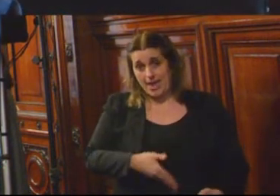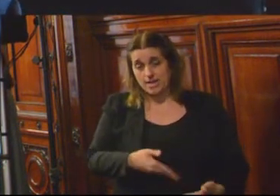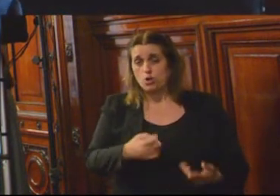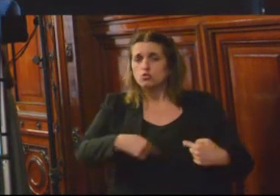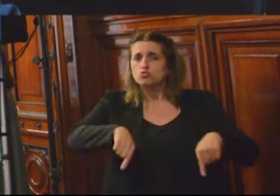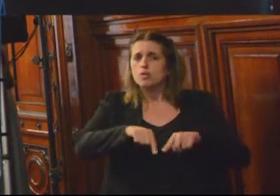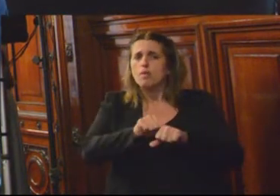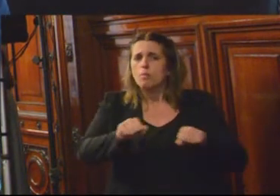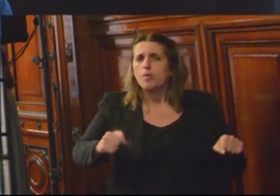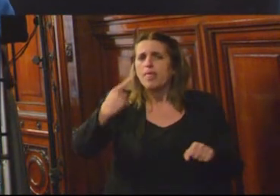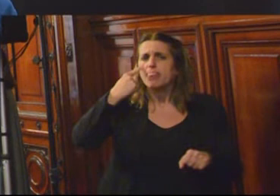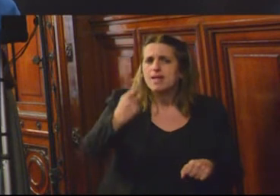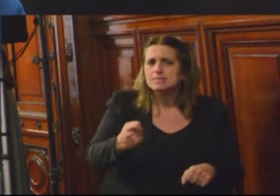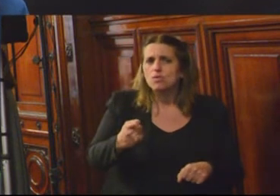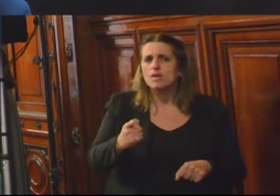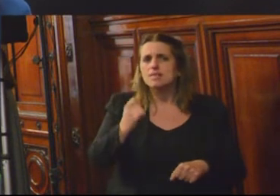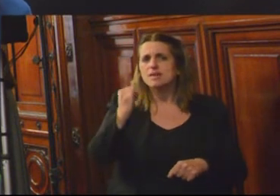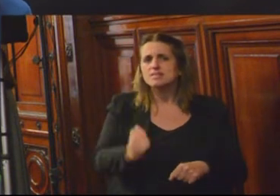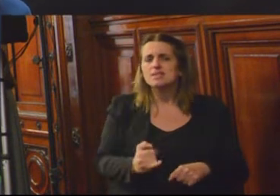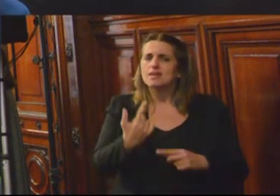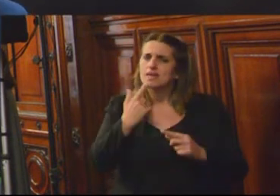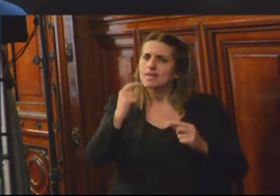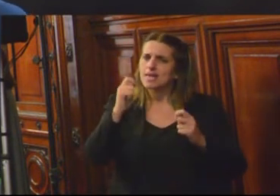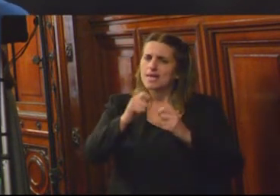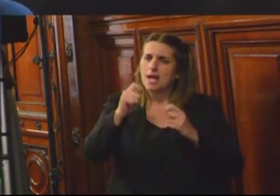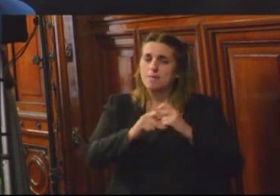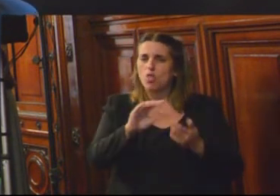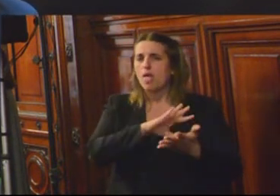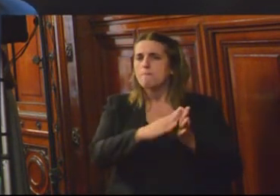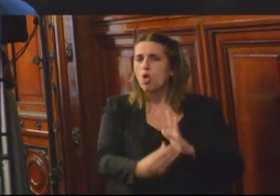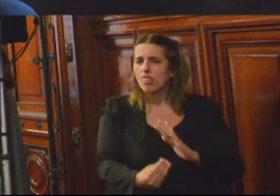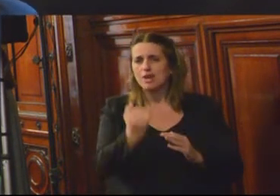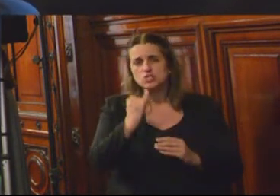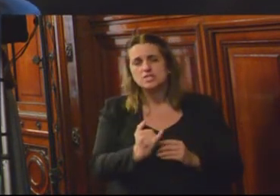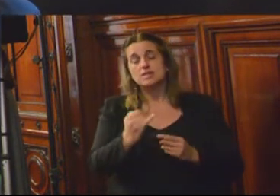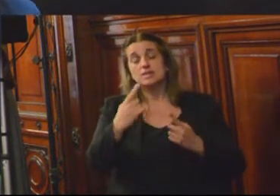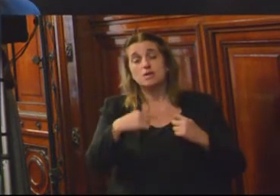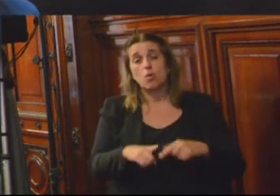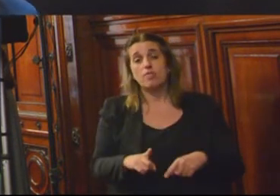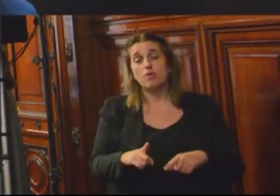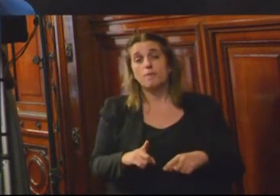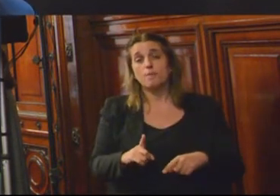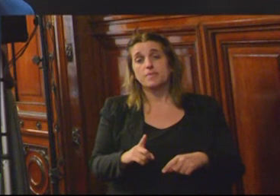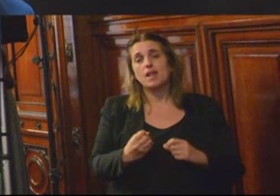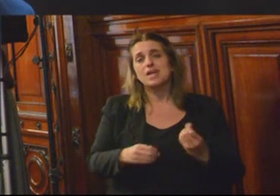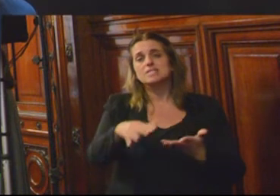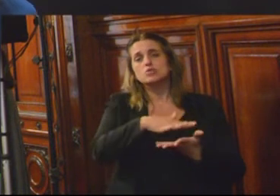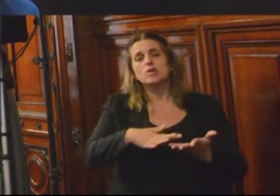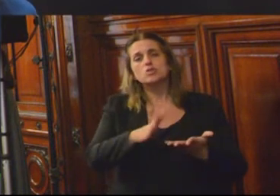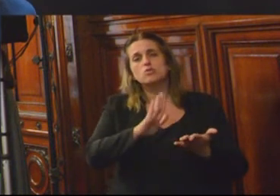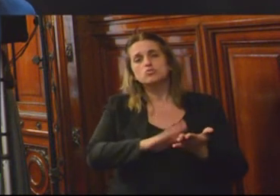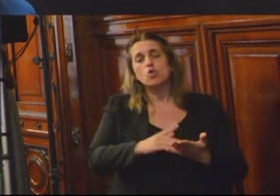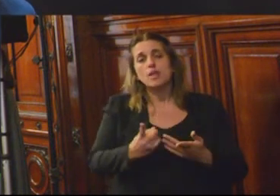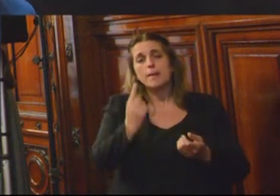pueden identificar también cambios de paradigma o buenas prácticas en cuanto a las condiciones de detención para